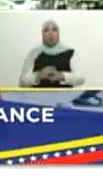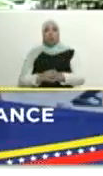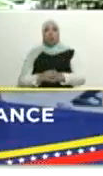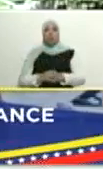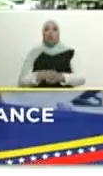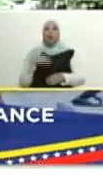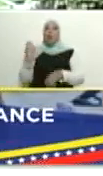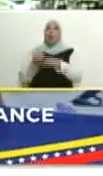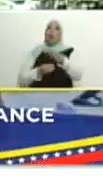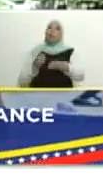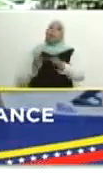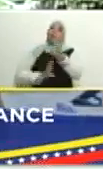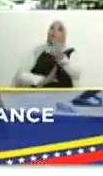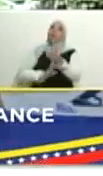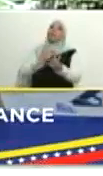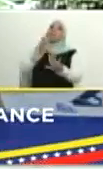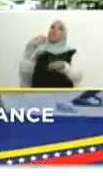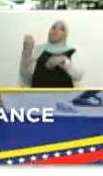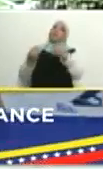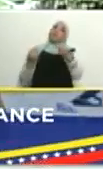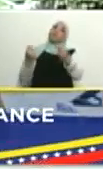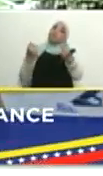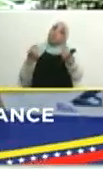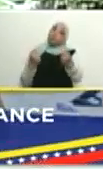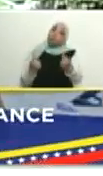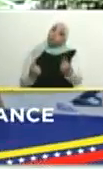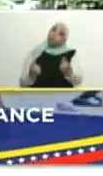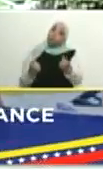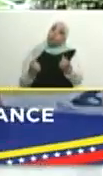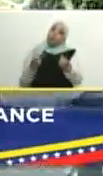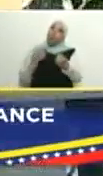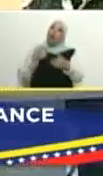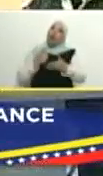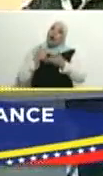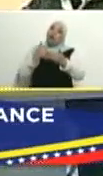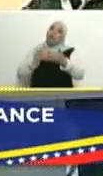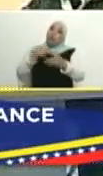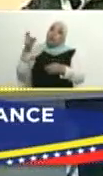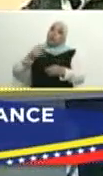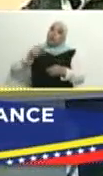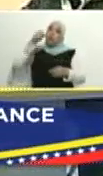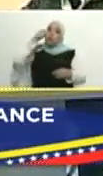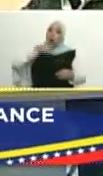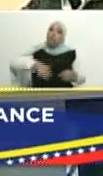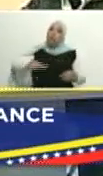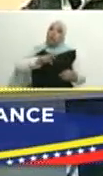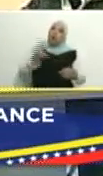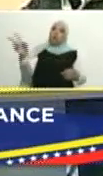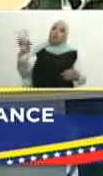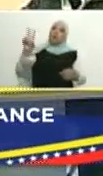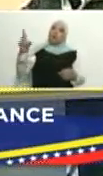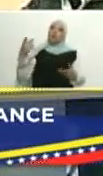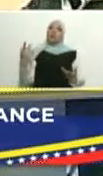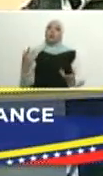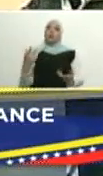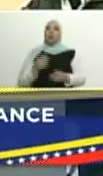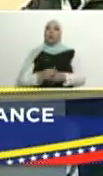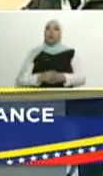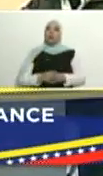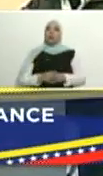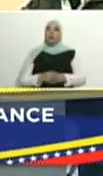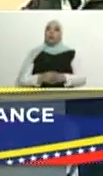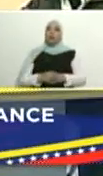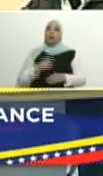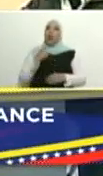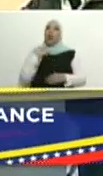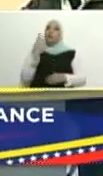qué economía está creciendo? La economía que satisface las necesidades de los venezolanos y de las venezolanas. Pero la